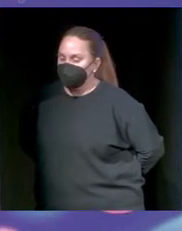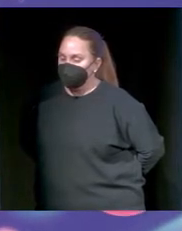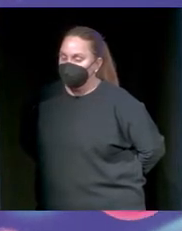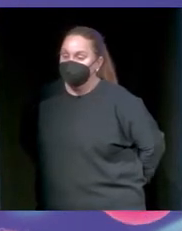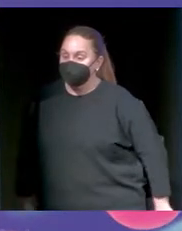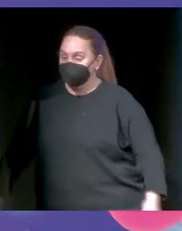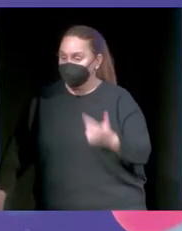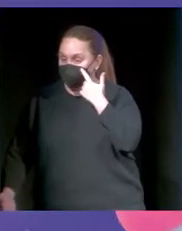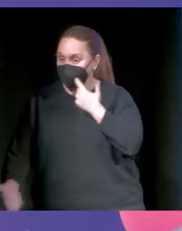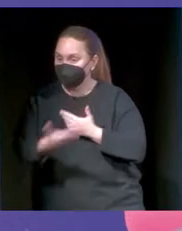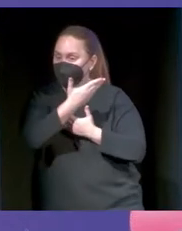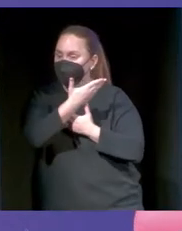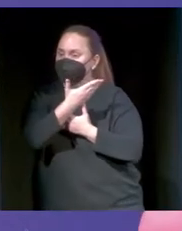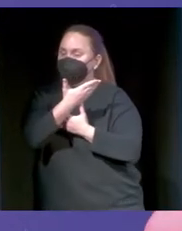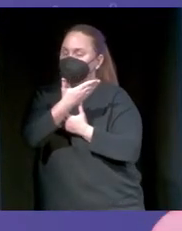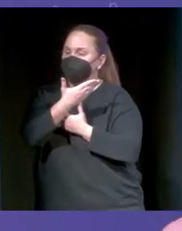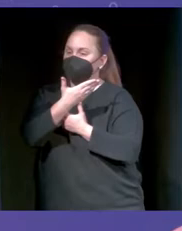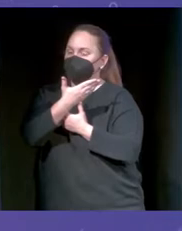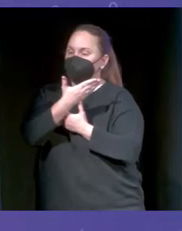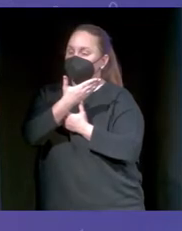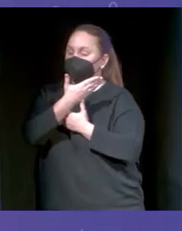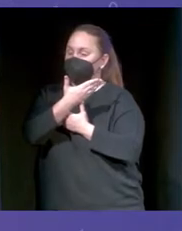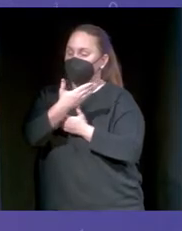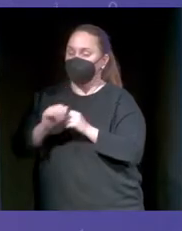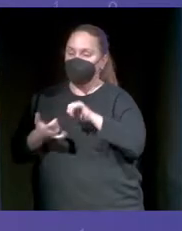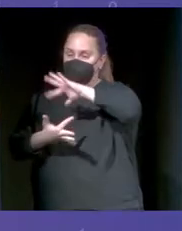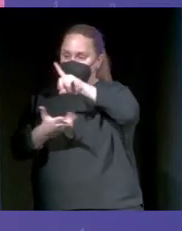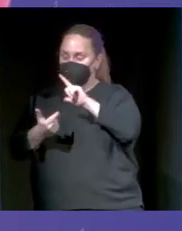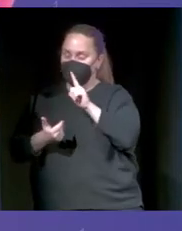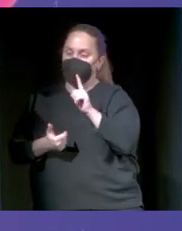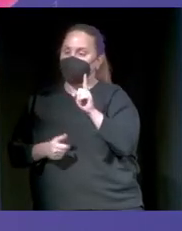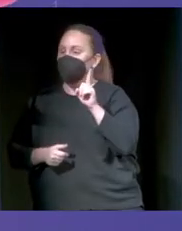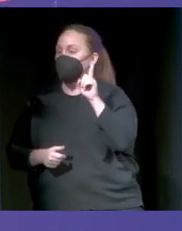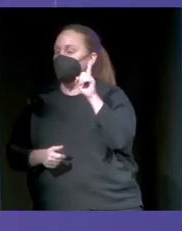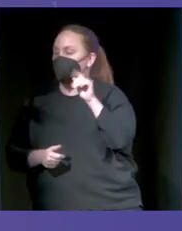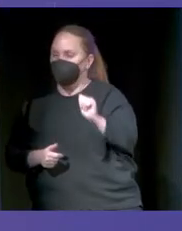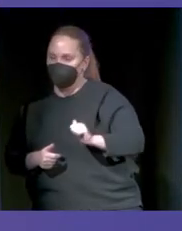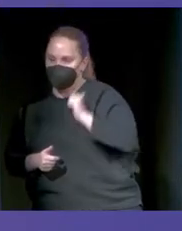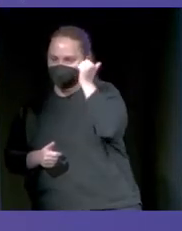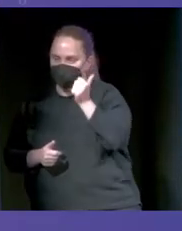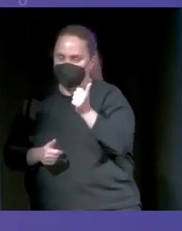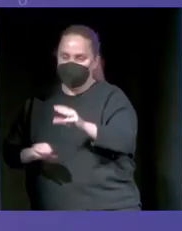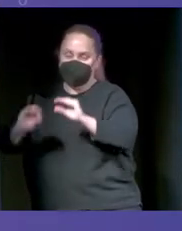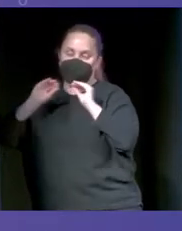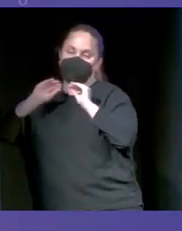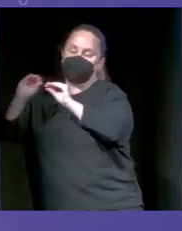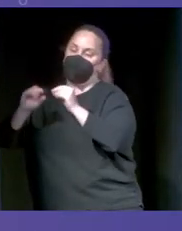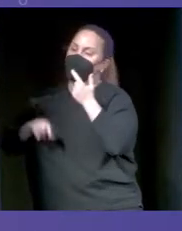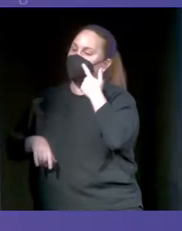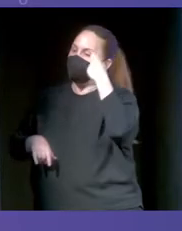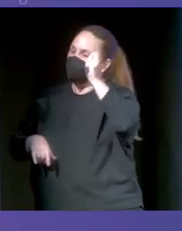Eso que estáis viendo es un deepfake de Zelensky llamando a los ucranianos a deponer las armas. Os vengo a hablar de la guerra contra la